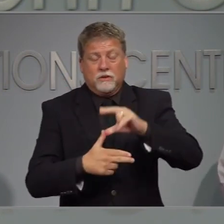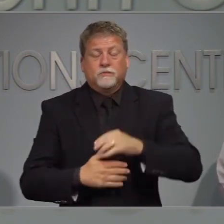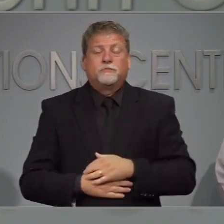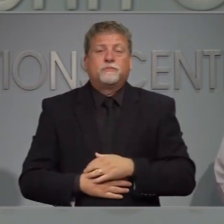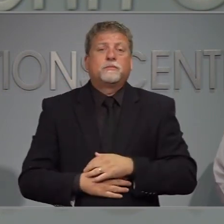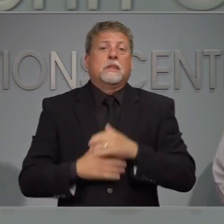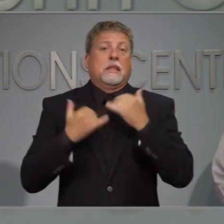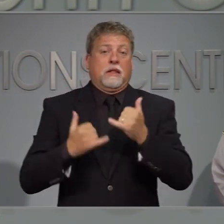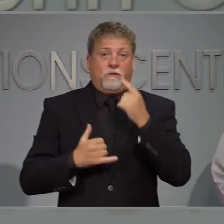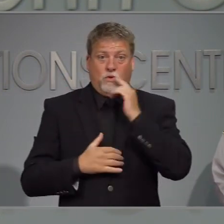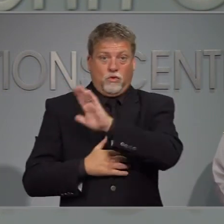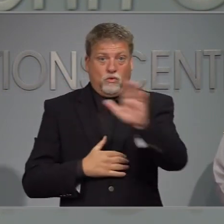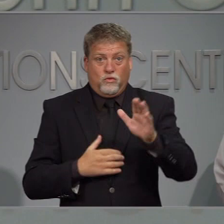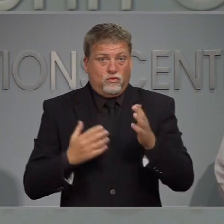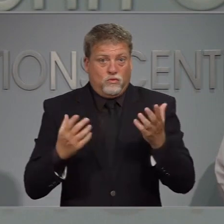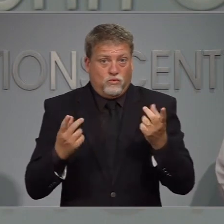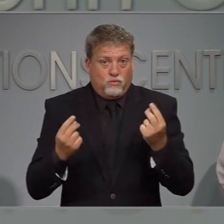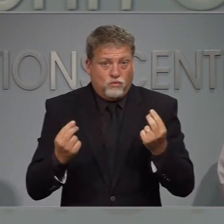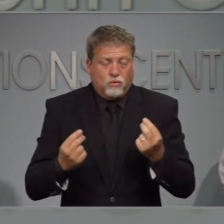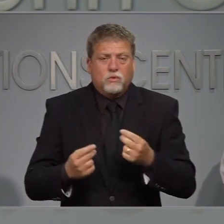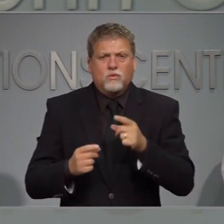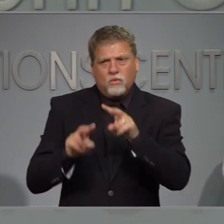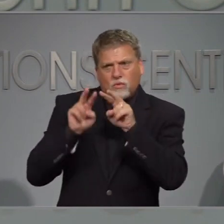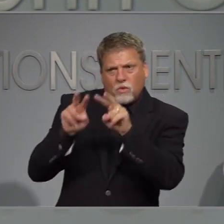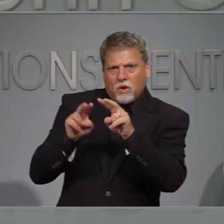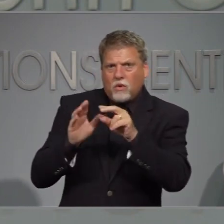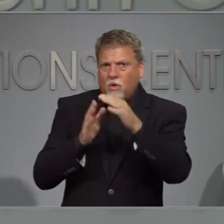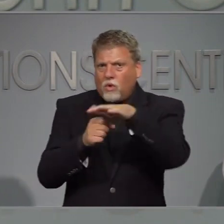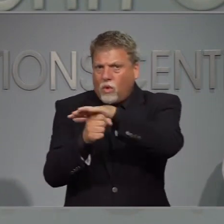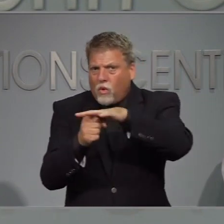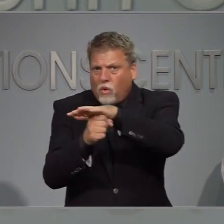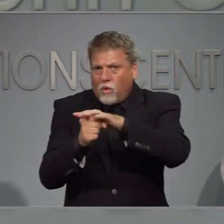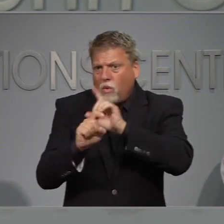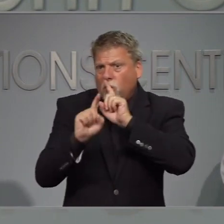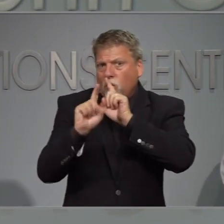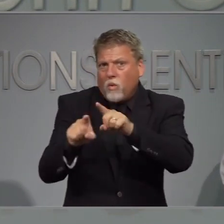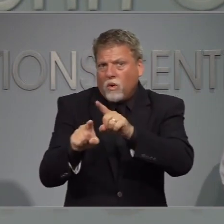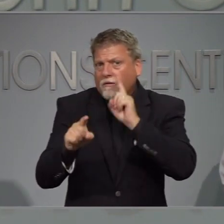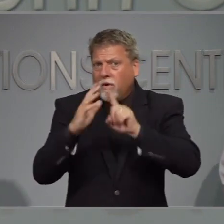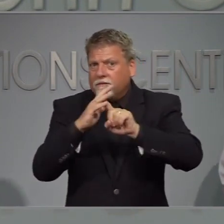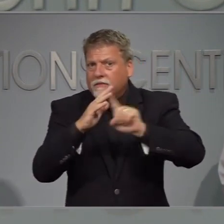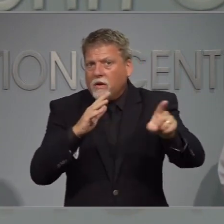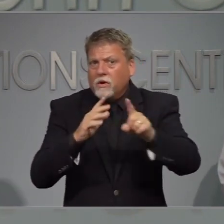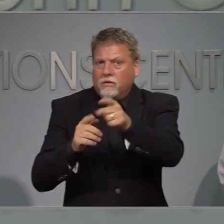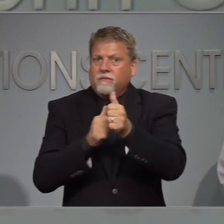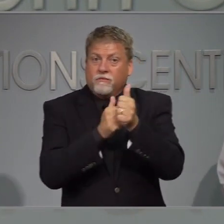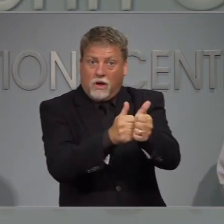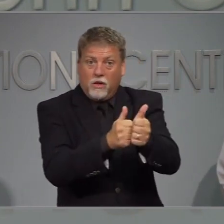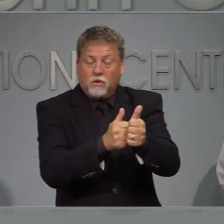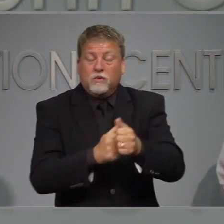sigan todas las órdenes de evacuación que se emitan. Estamos.